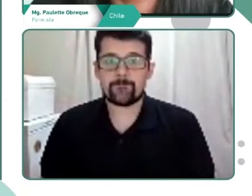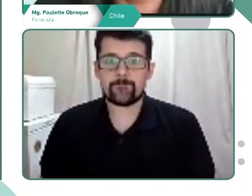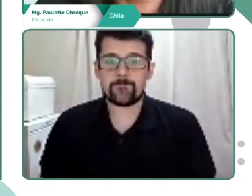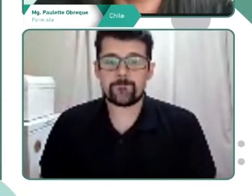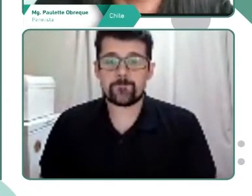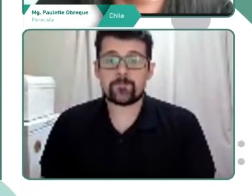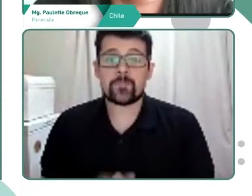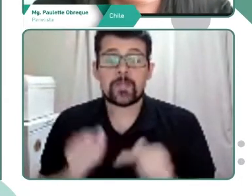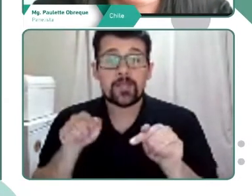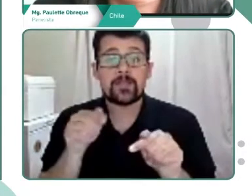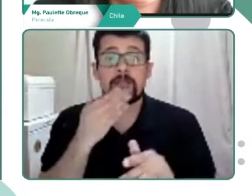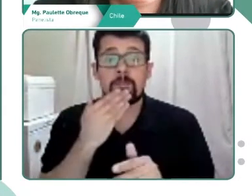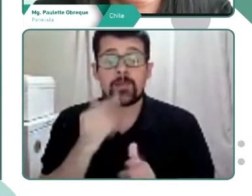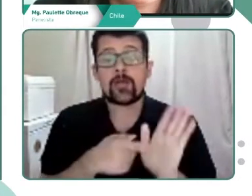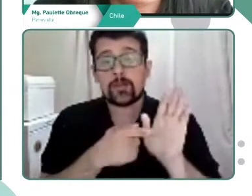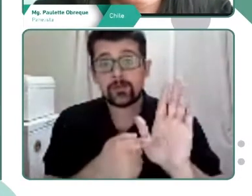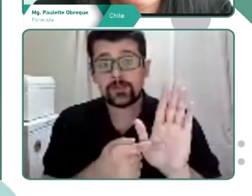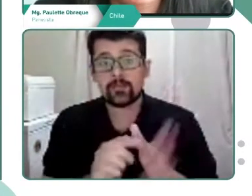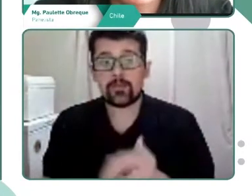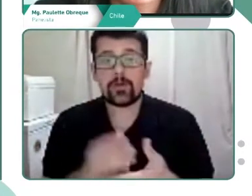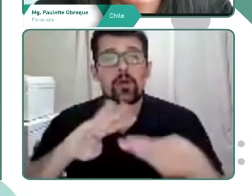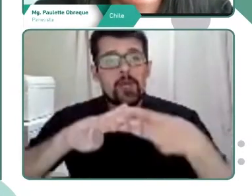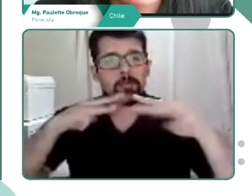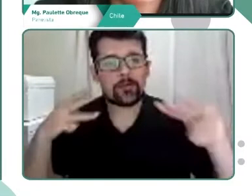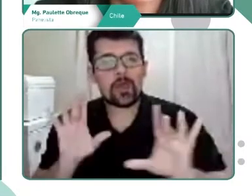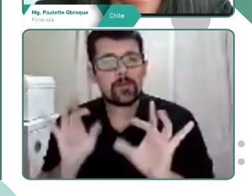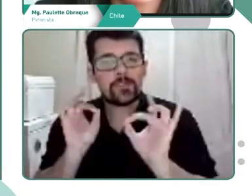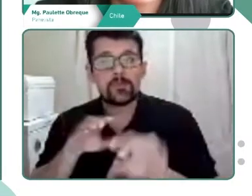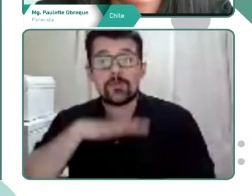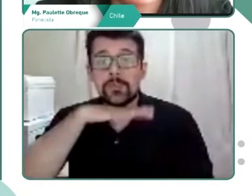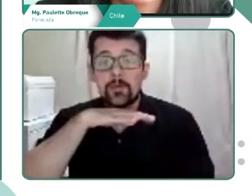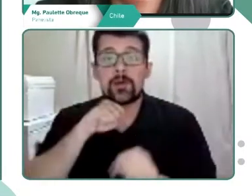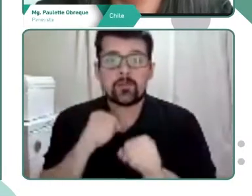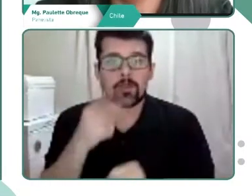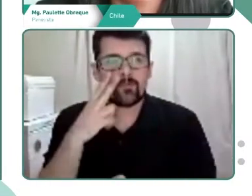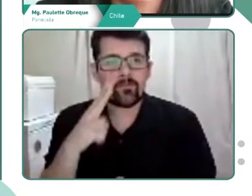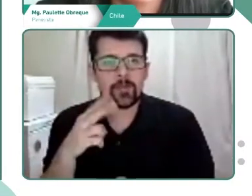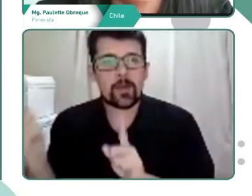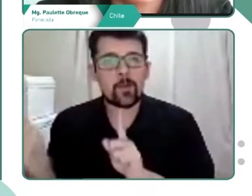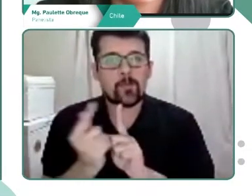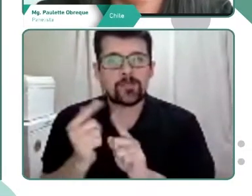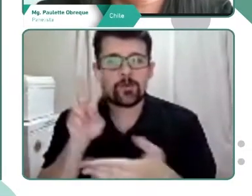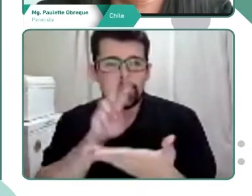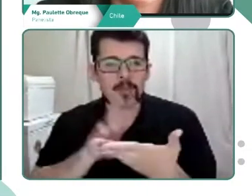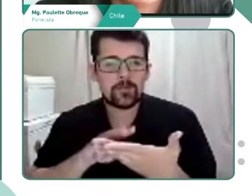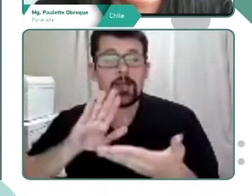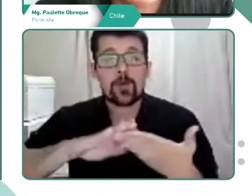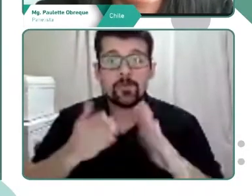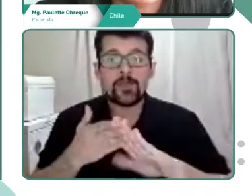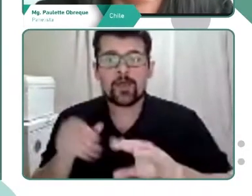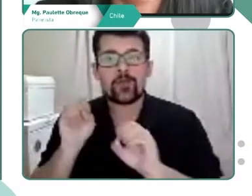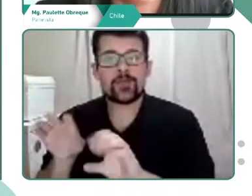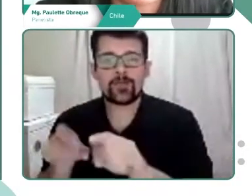En esta lámina les hablaré del método específico que se utilizó para abordar los encuentros diálogicos lectores con la comunidad educativa.